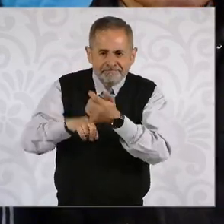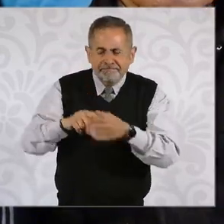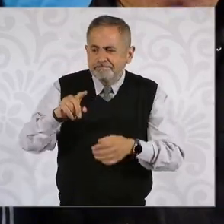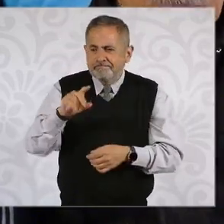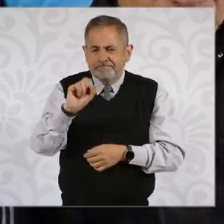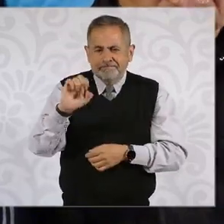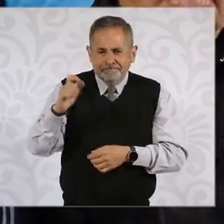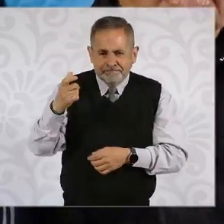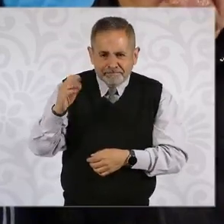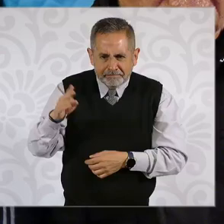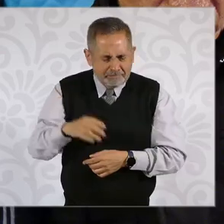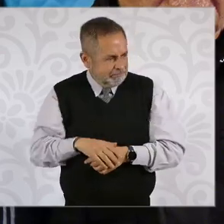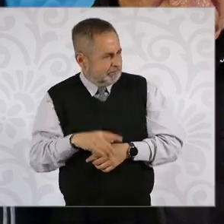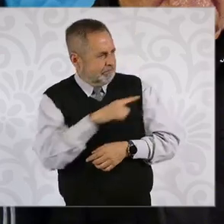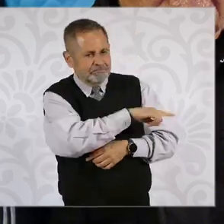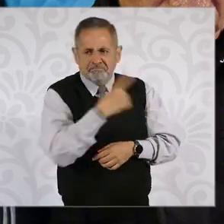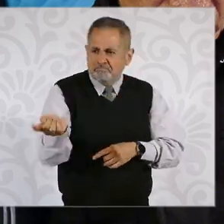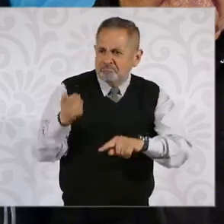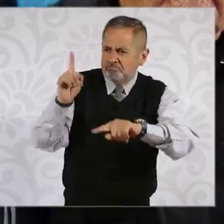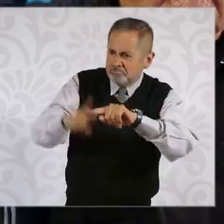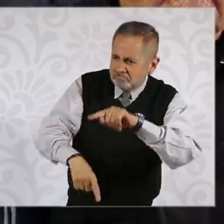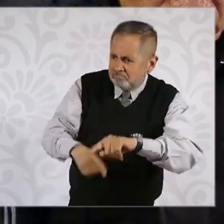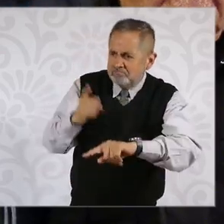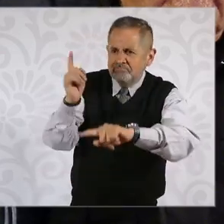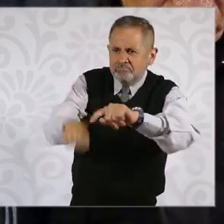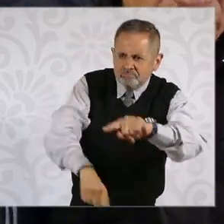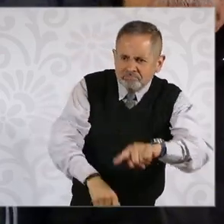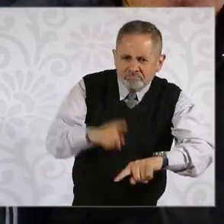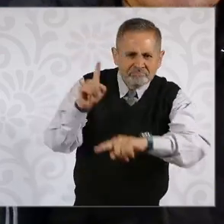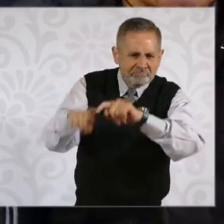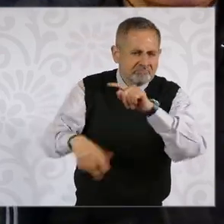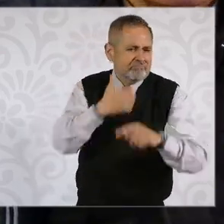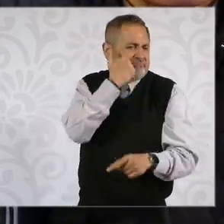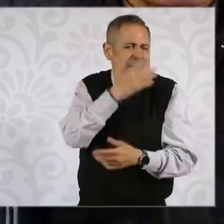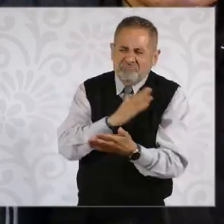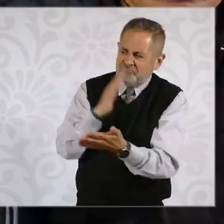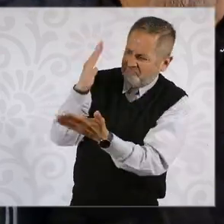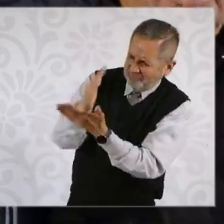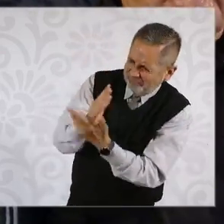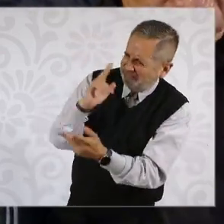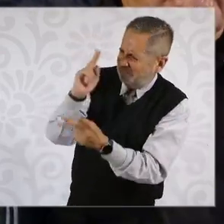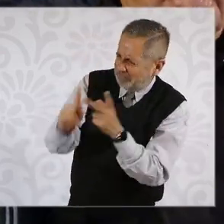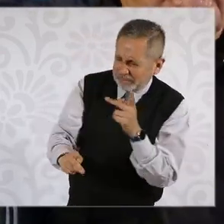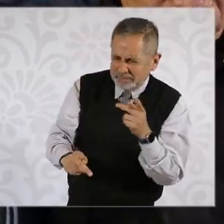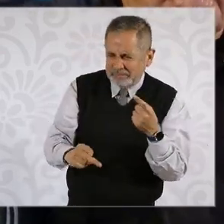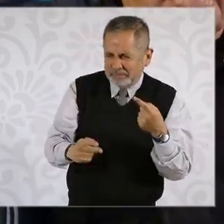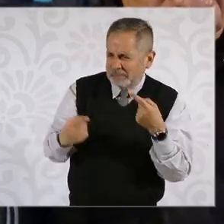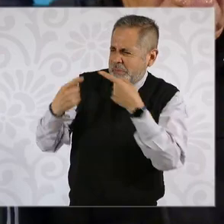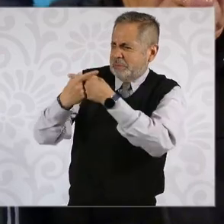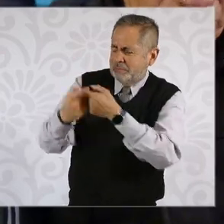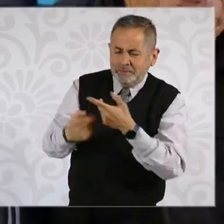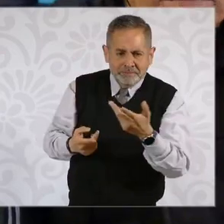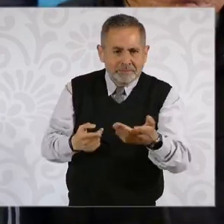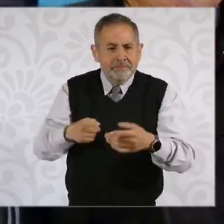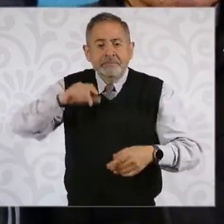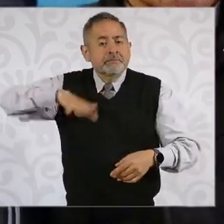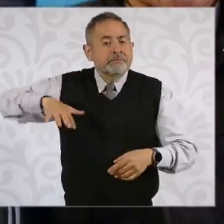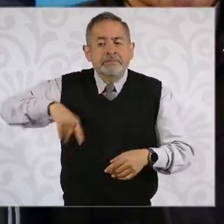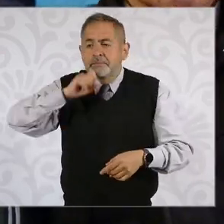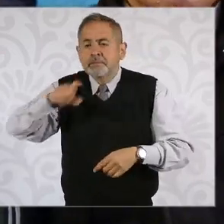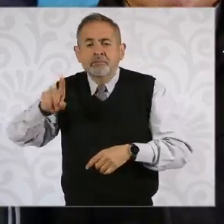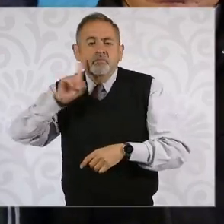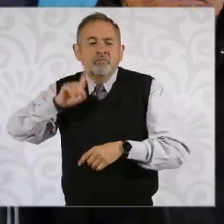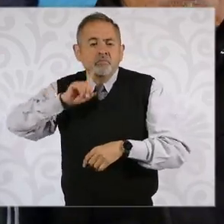cómo están emitiendo suspensiones en contra de normativas y otras cuestiones, lo que también decía la consejera jurídica,